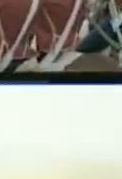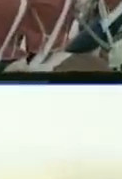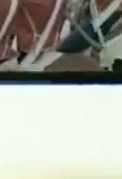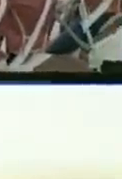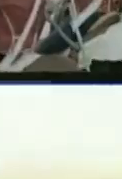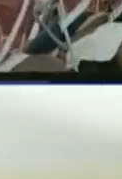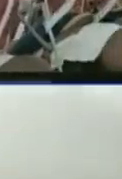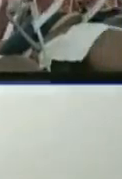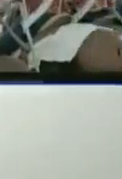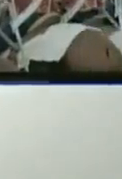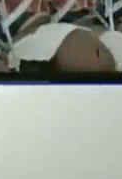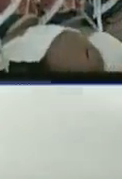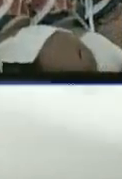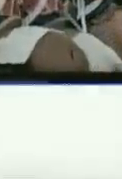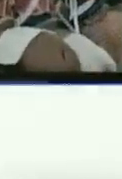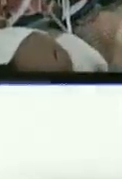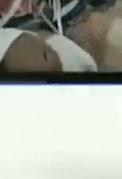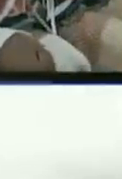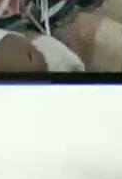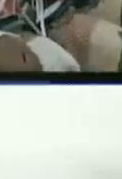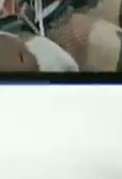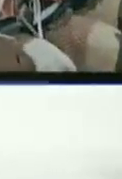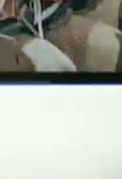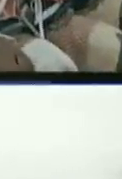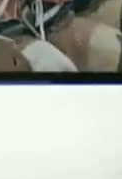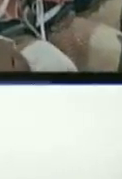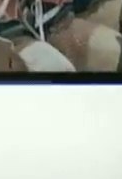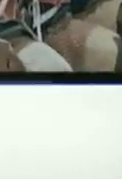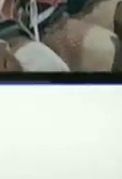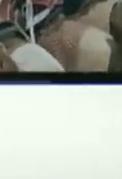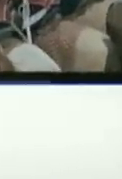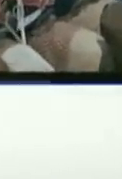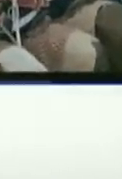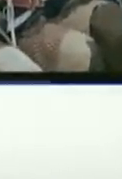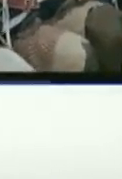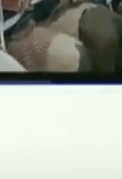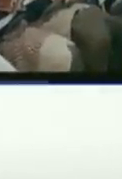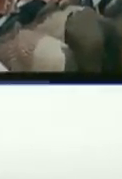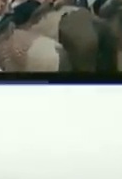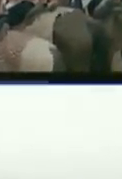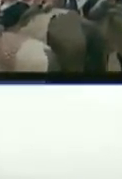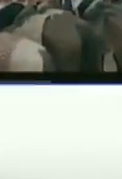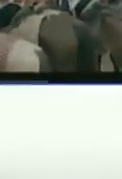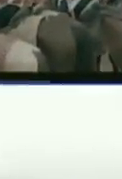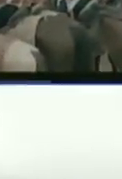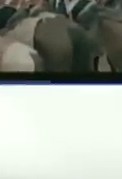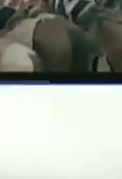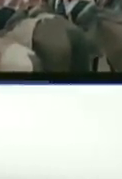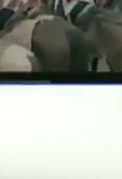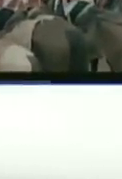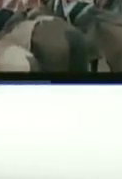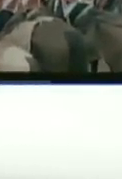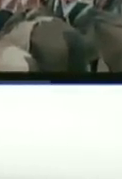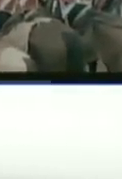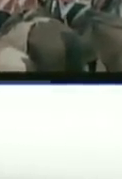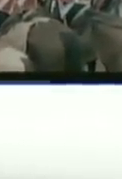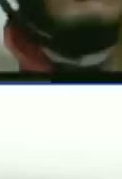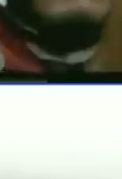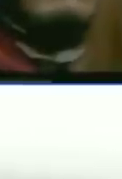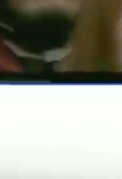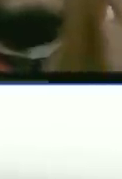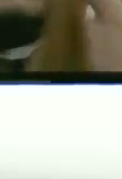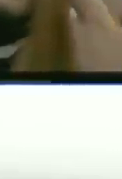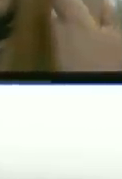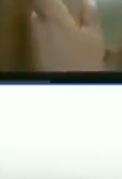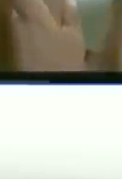la guará pues ah y que nos dice el negro primero por ejemplo que dice